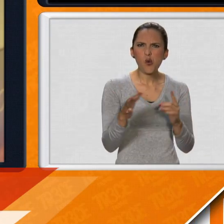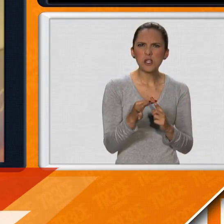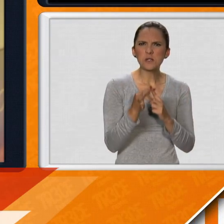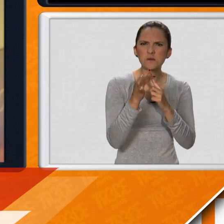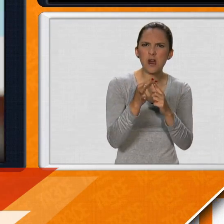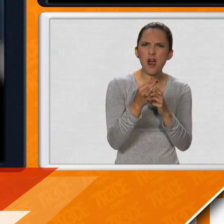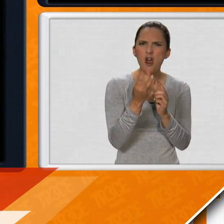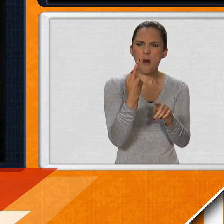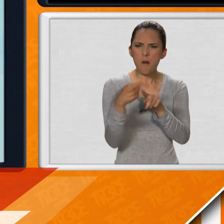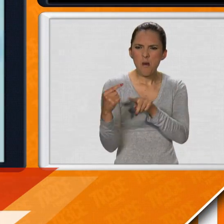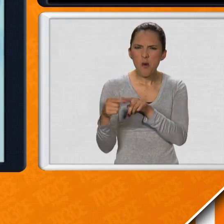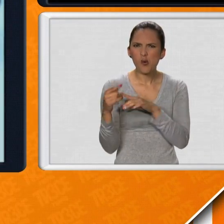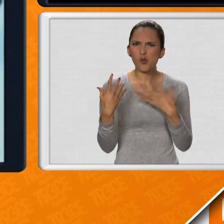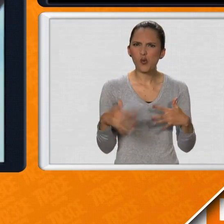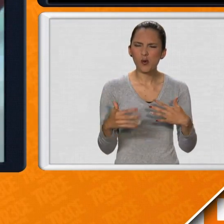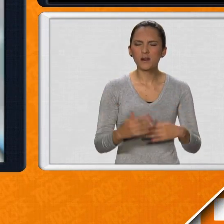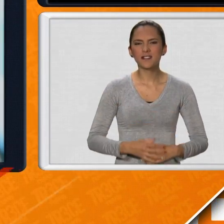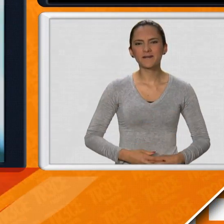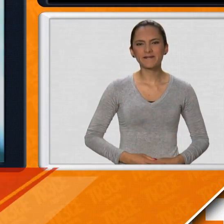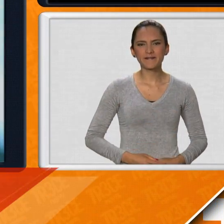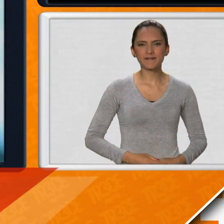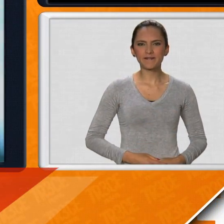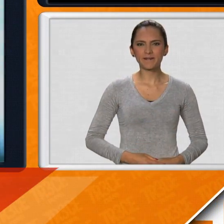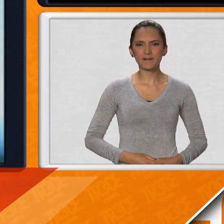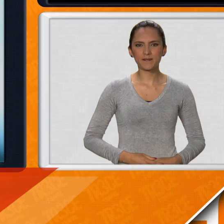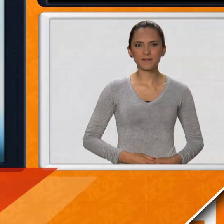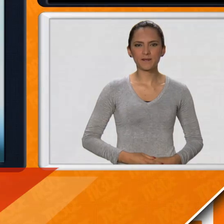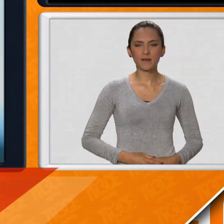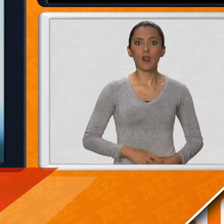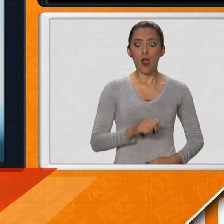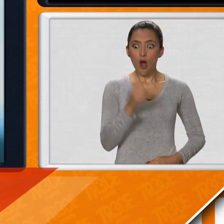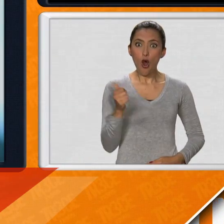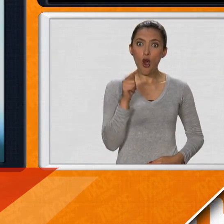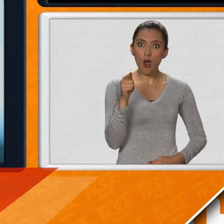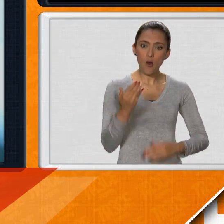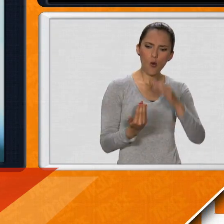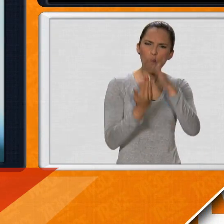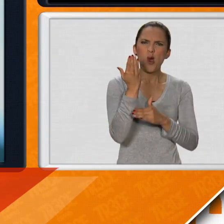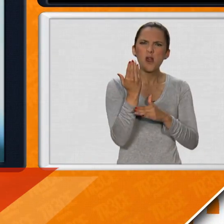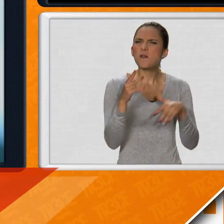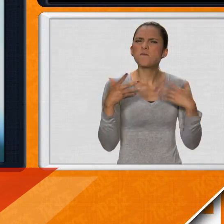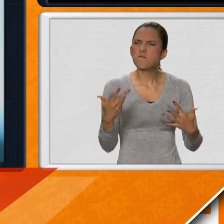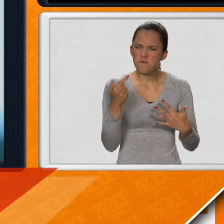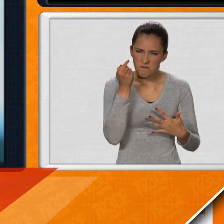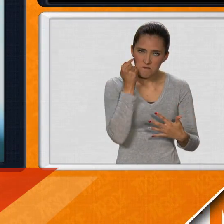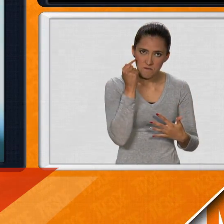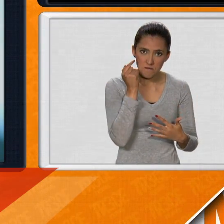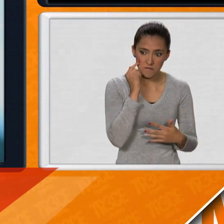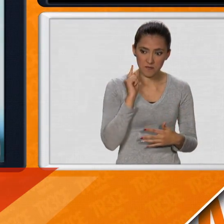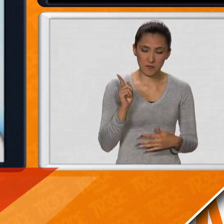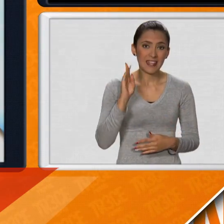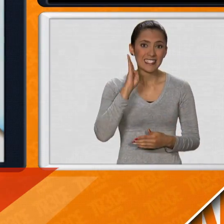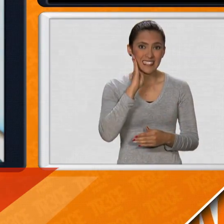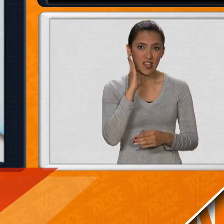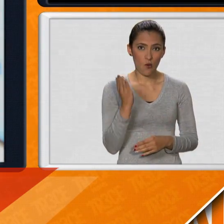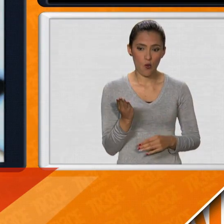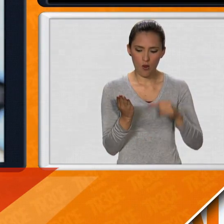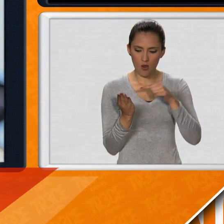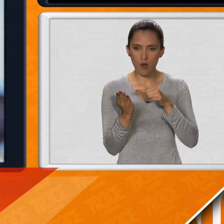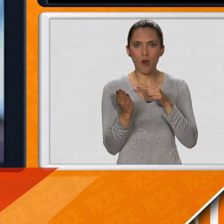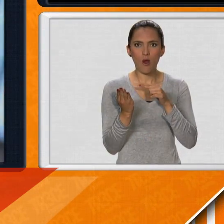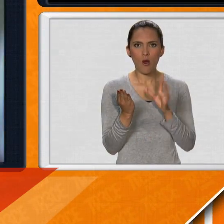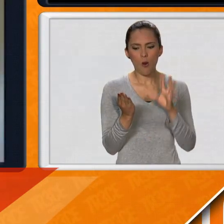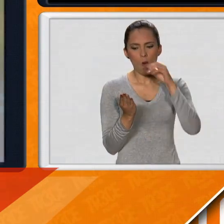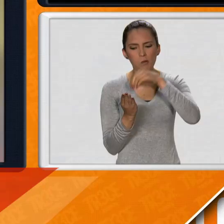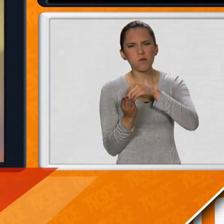las nuevas tendencias de tecnología. Una de las grandes innovaciones que trae el CATEL es que junto con el teléfono queremos traer la gran